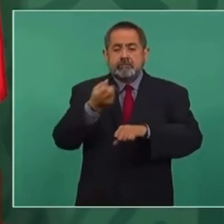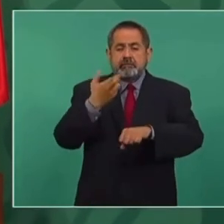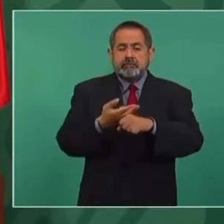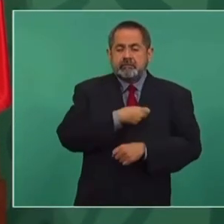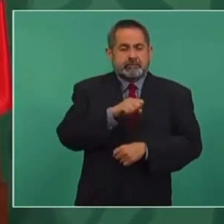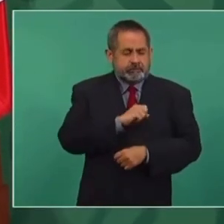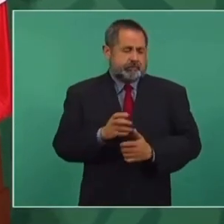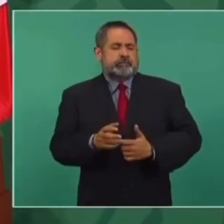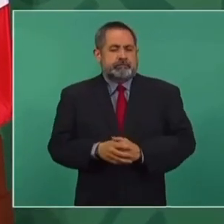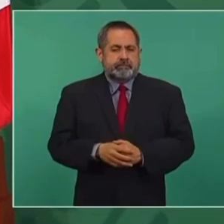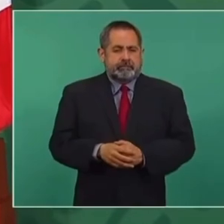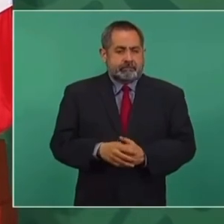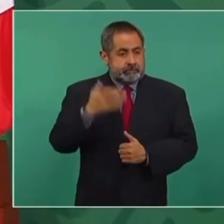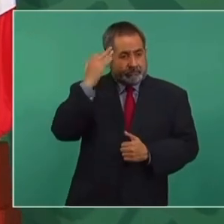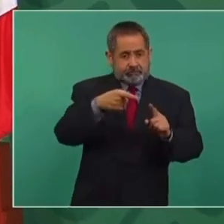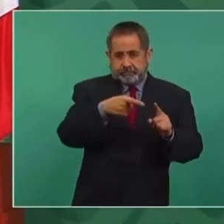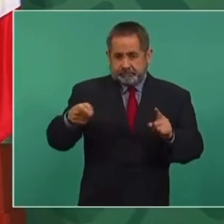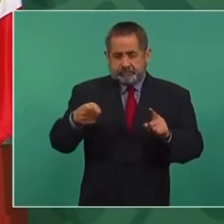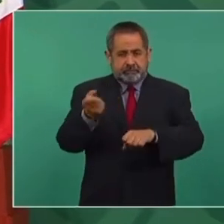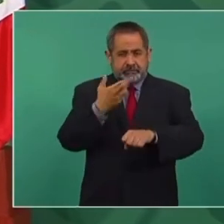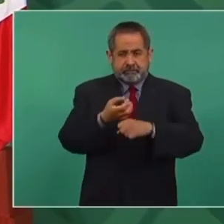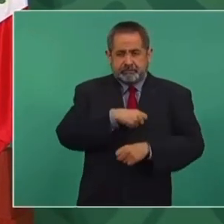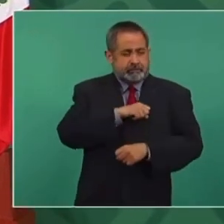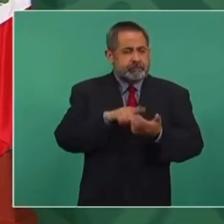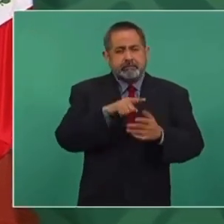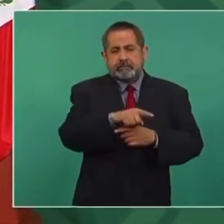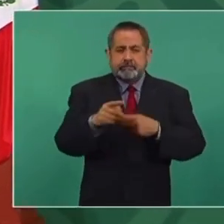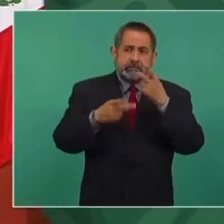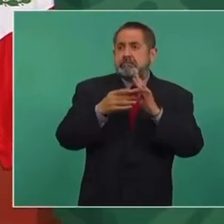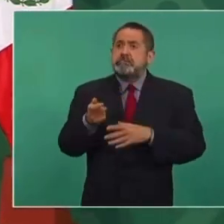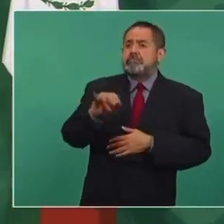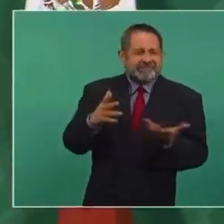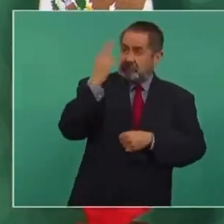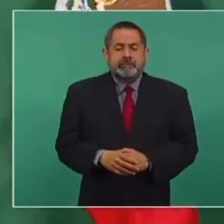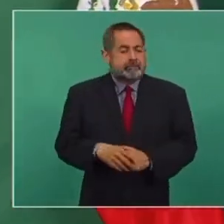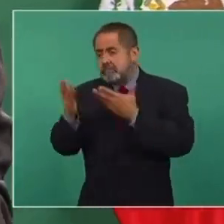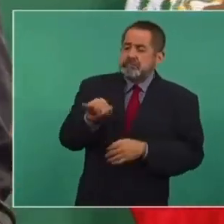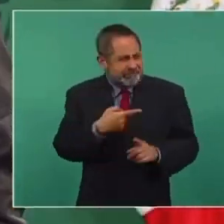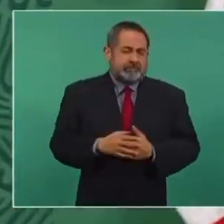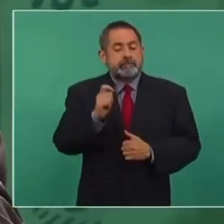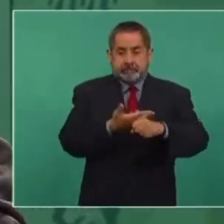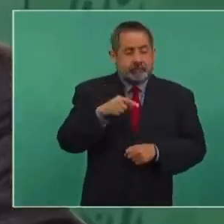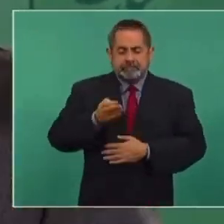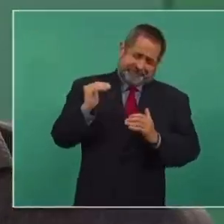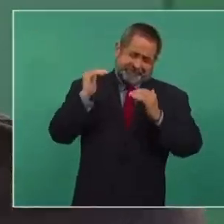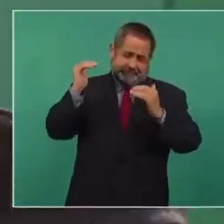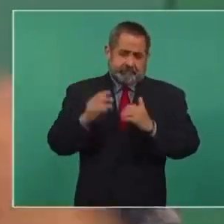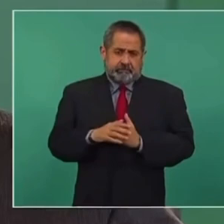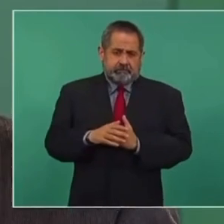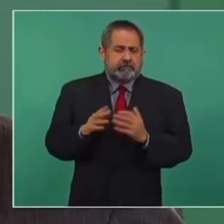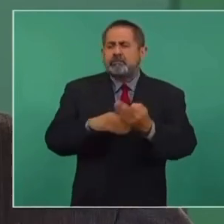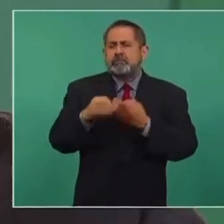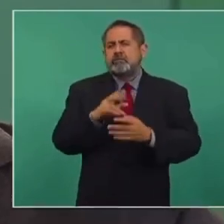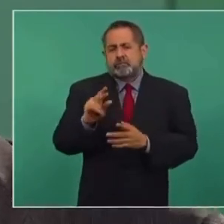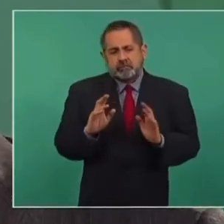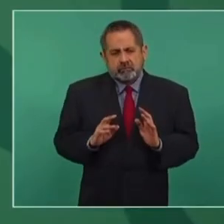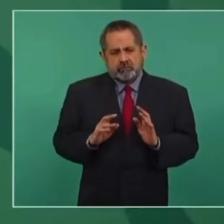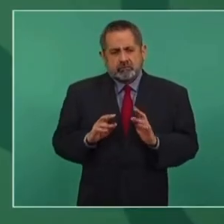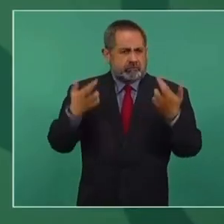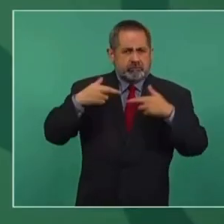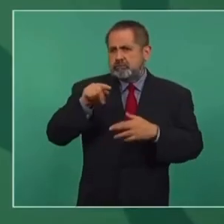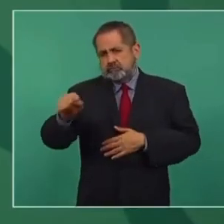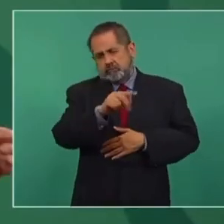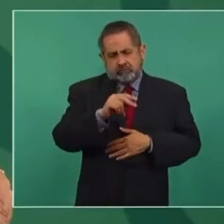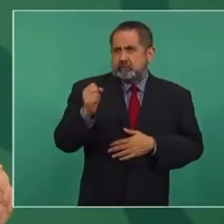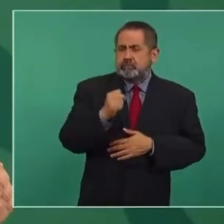Salud y en ese tiempo habla de los ninis. Unos momentos después. Claro, no todos los